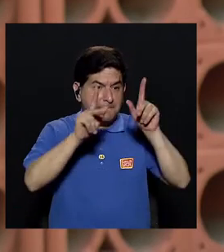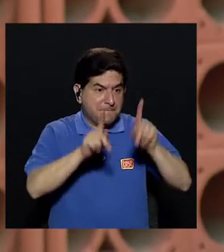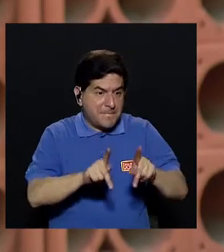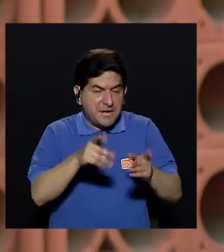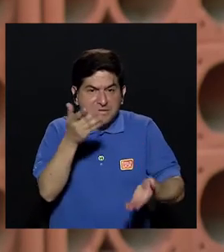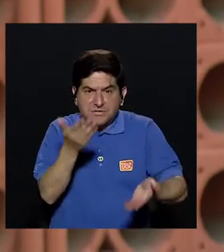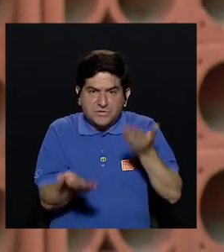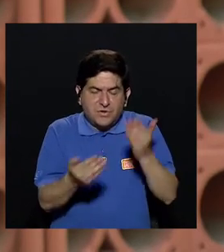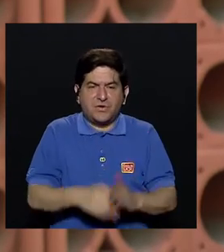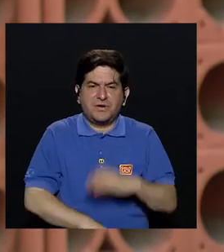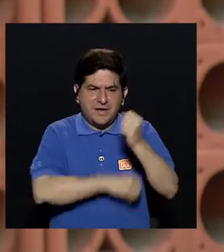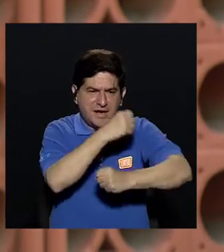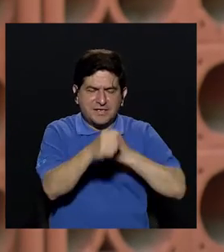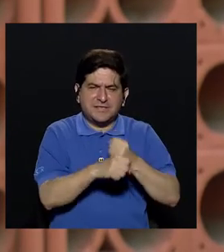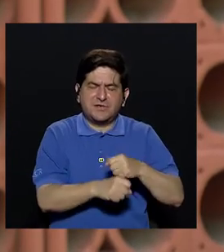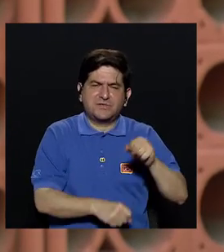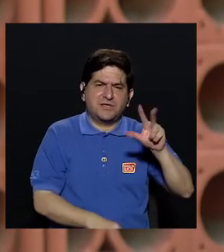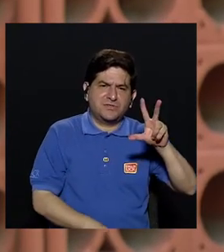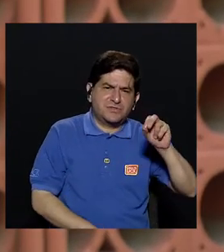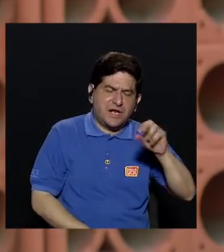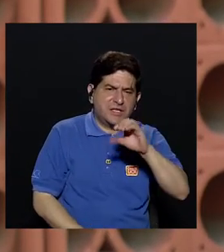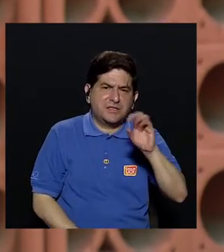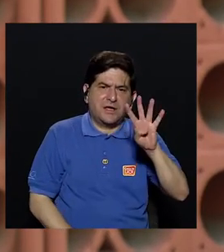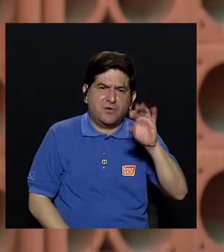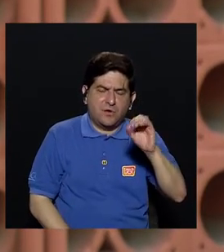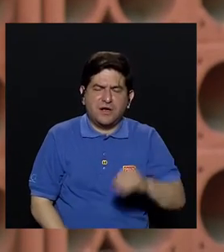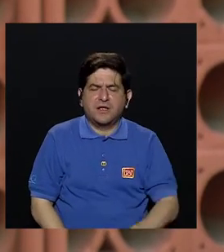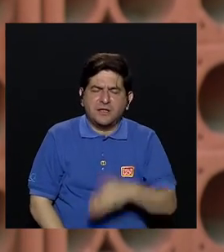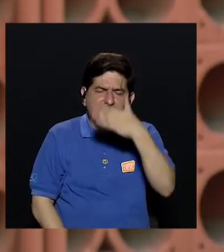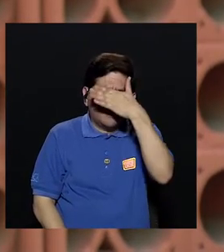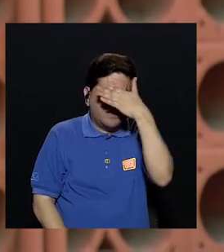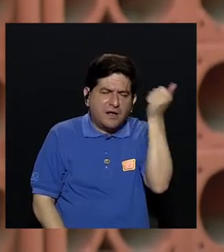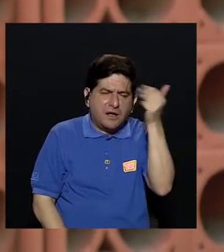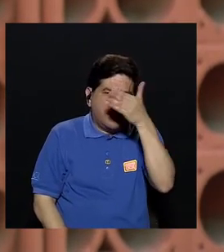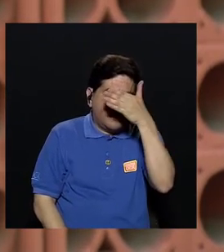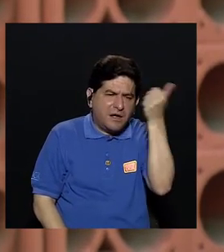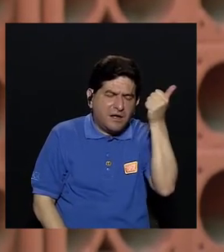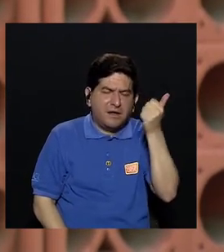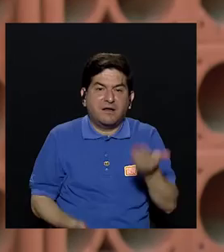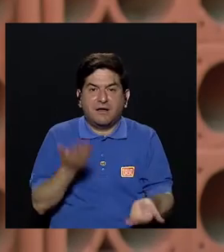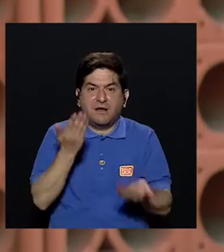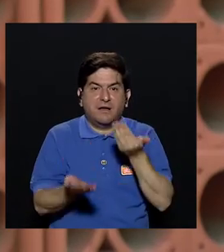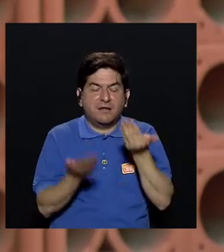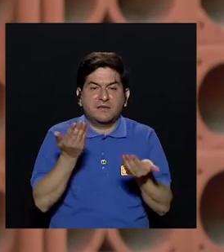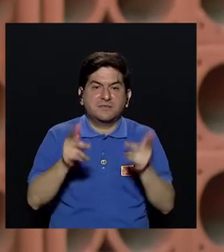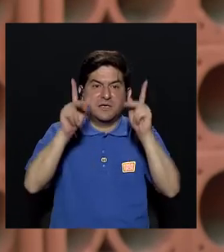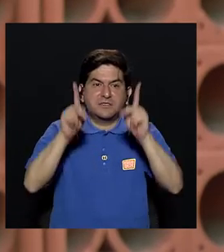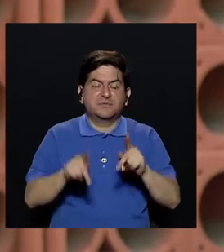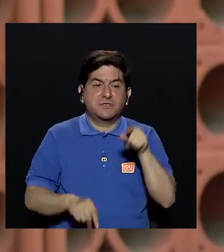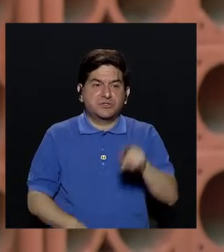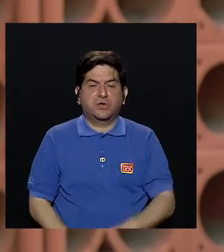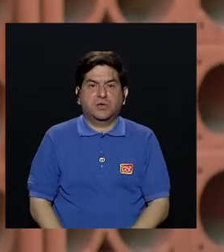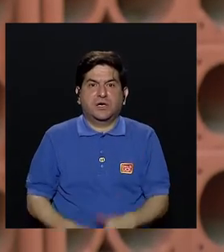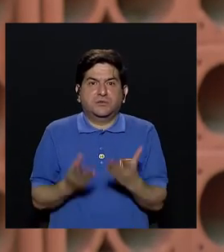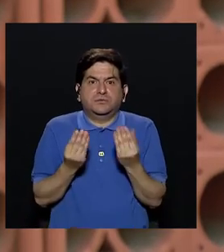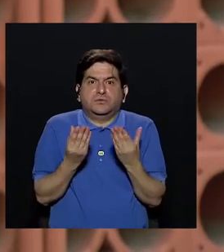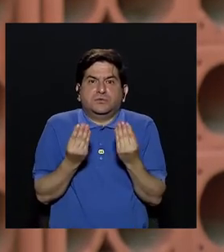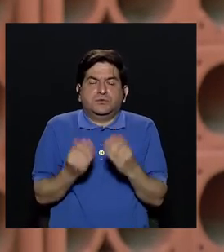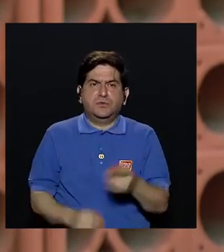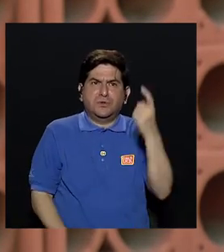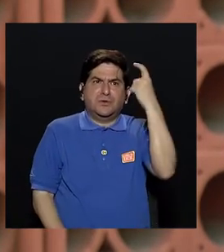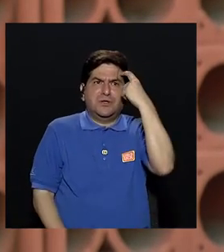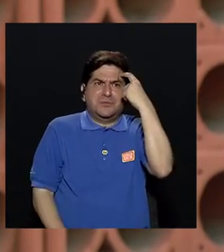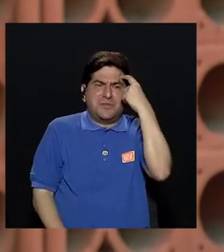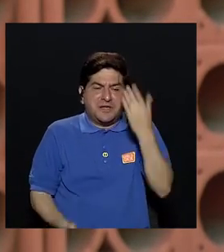personas en la década de los 30, 40, comienzan a olvidar cosas y generalmente eso las paraliza mucho y